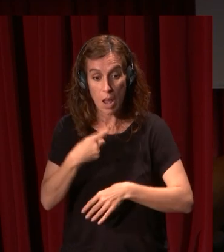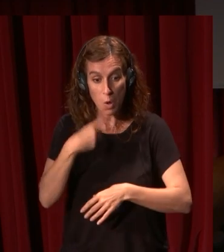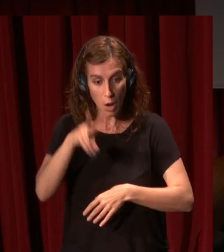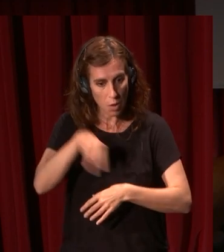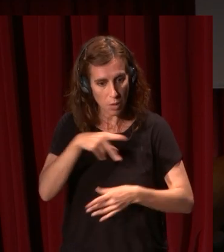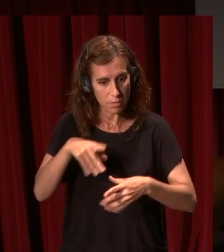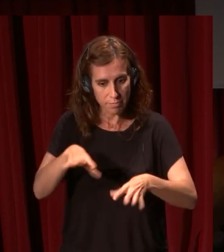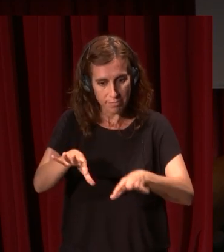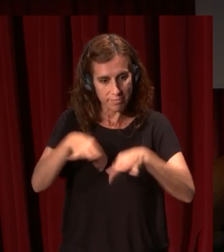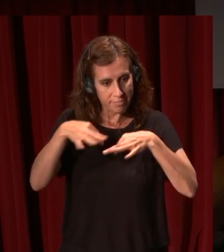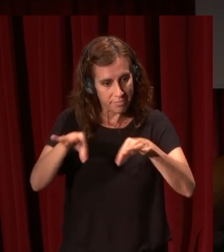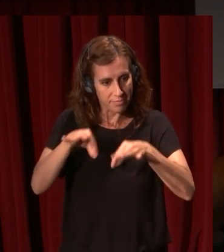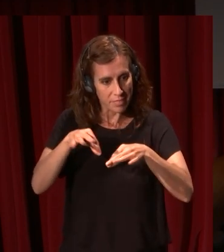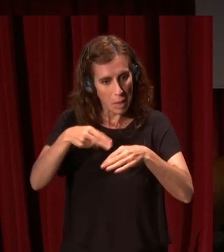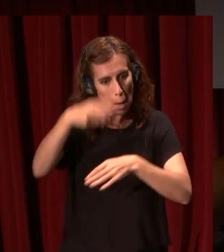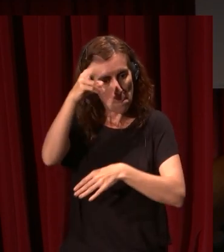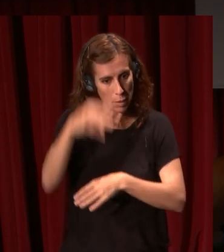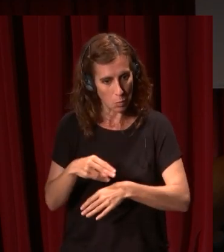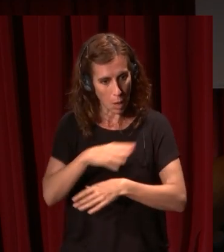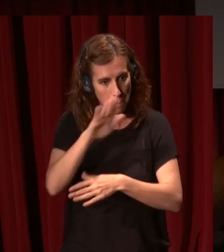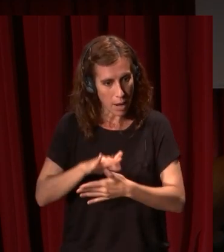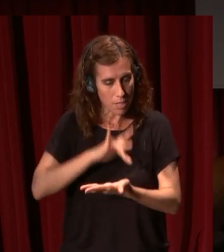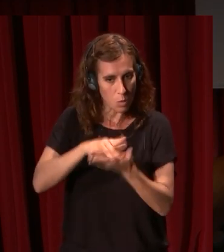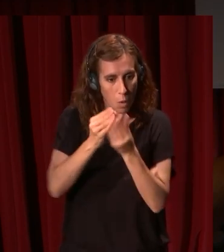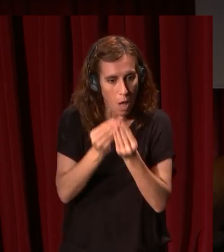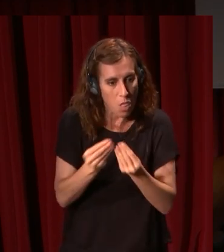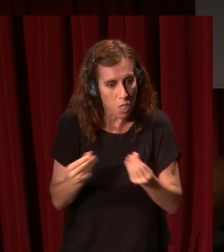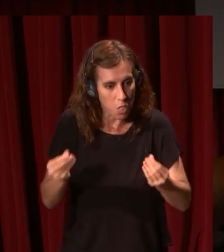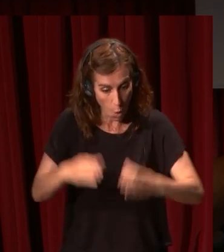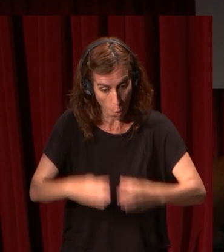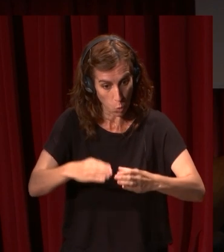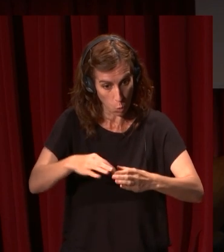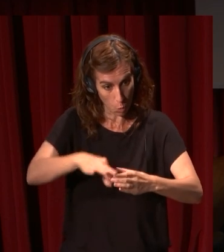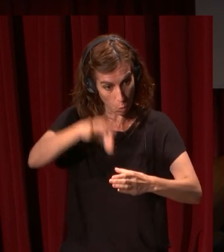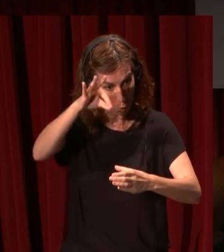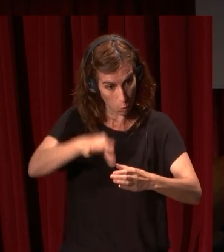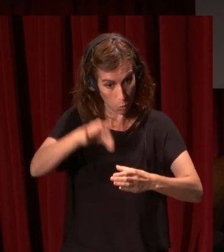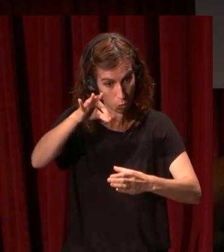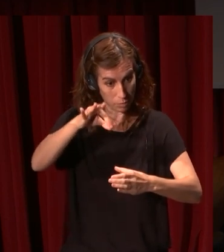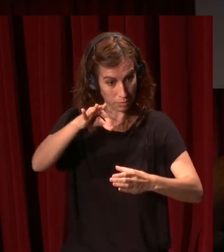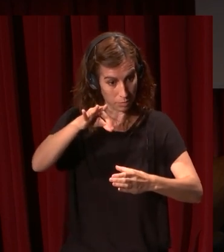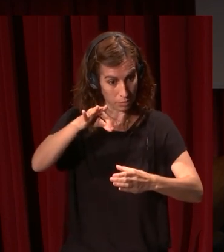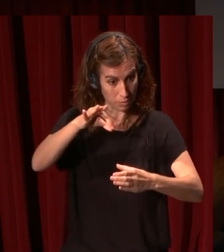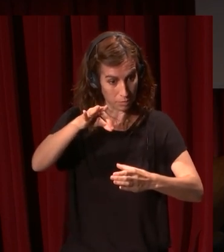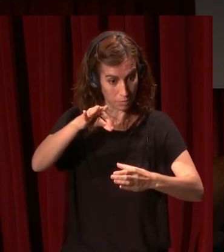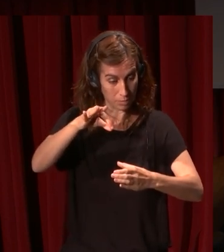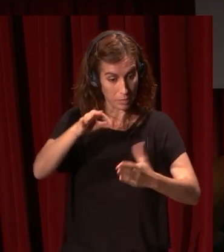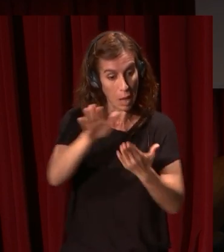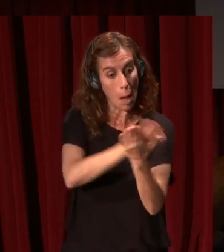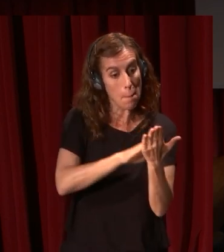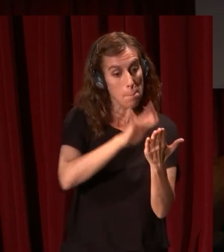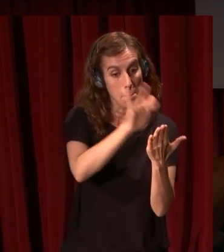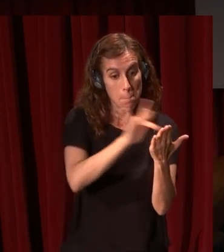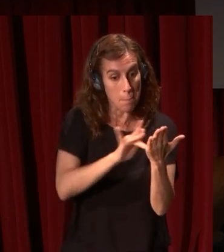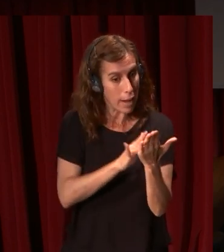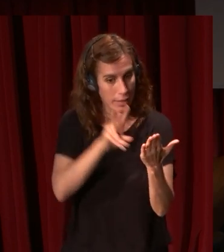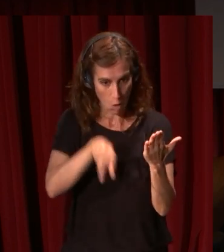pintura que se está deshaciendo se parece que acaba de salir de un tubo la pintura no sale de un tubo en ese momento no está en una paleta y el Rembrandt